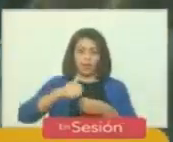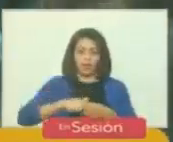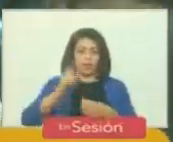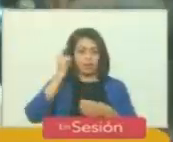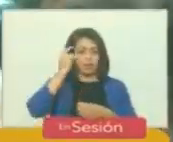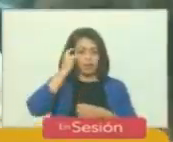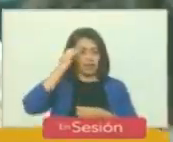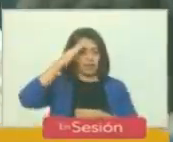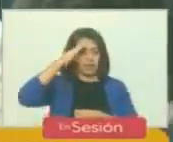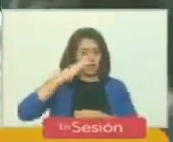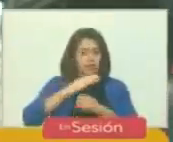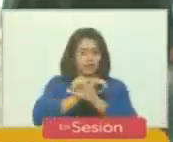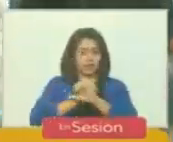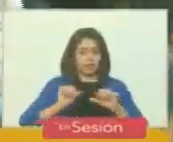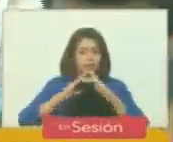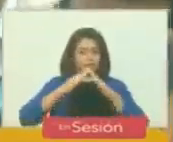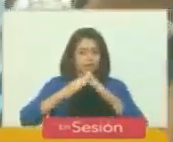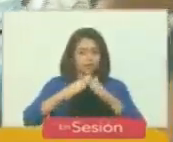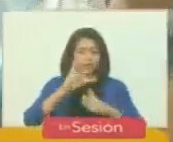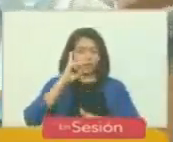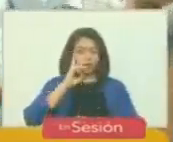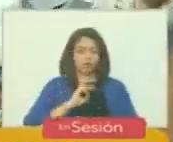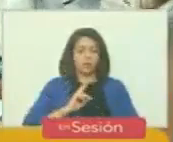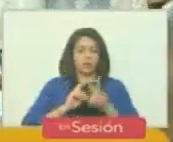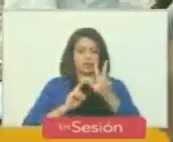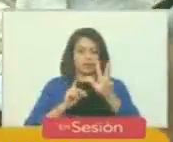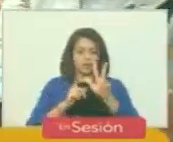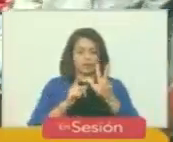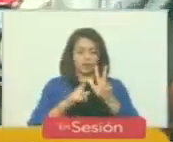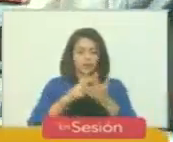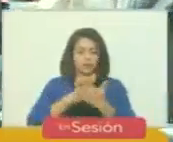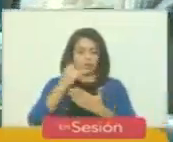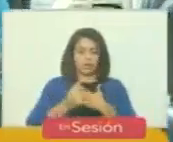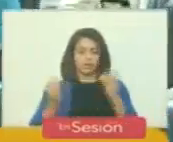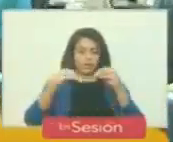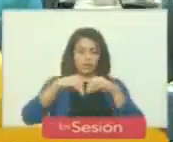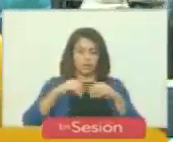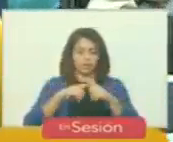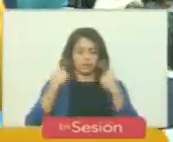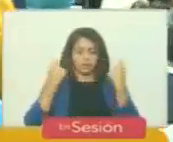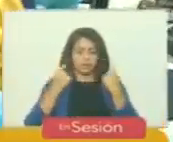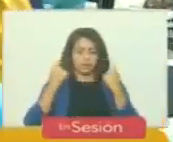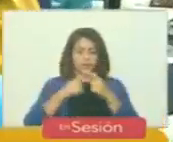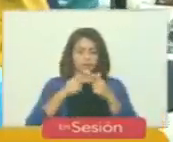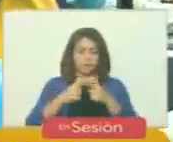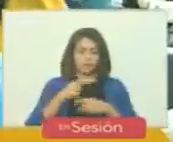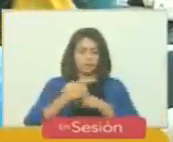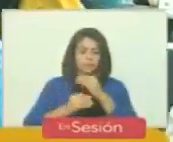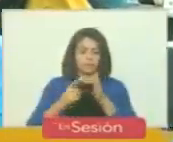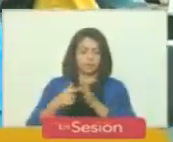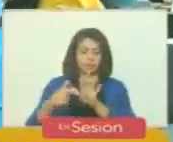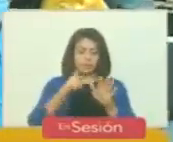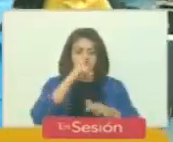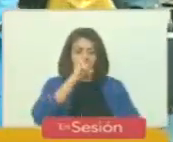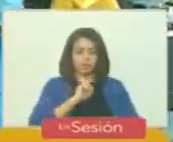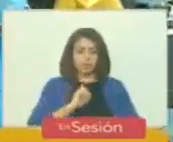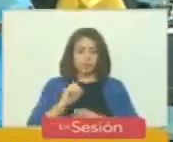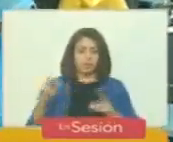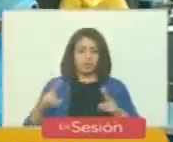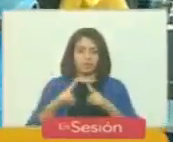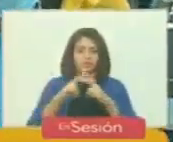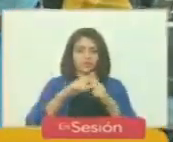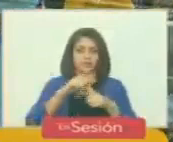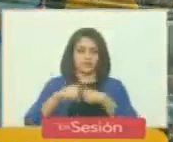día de la Armada Bolivariana. Punto número tres, proyecto de acuerdo en celebración de los 200 años del encuentro